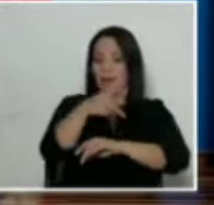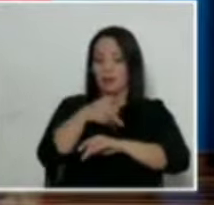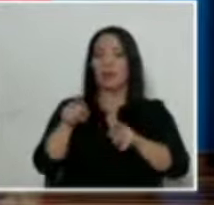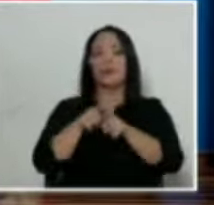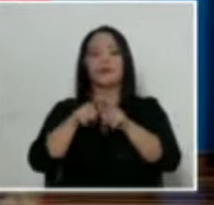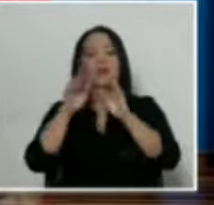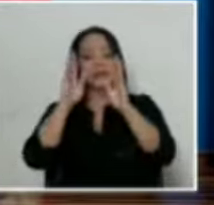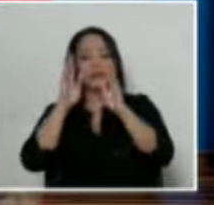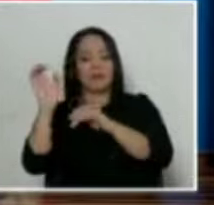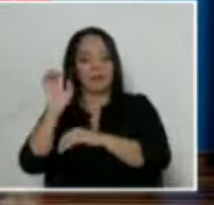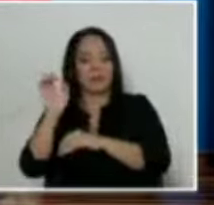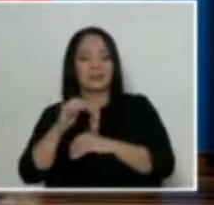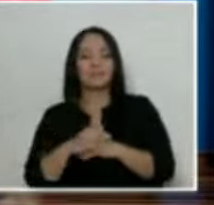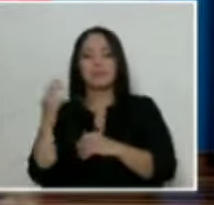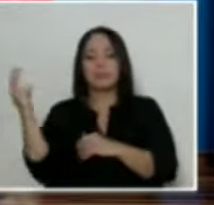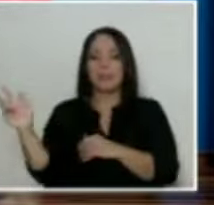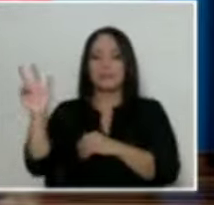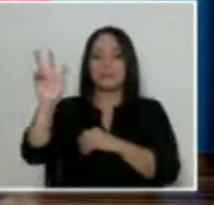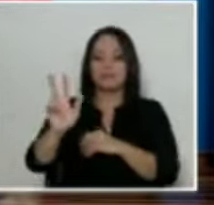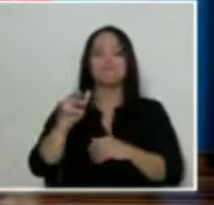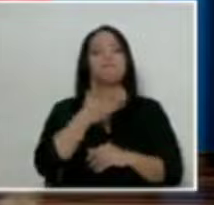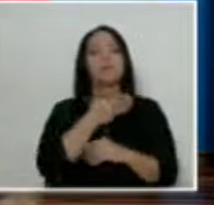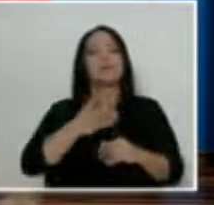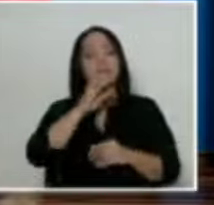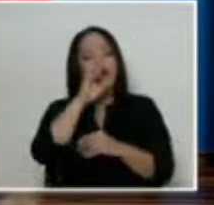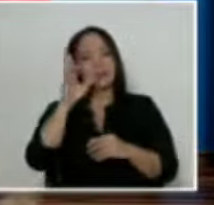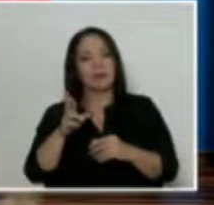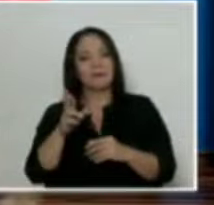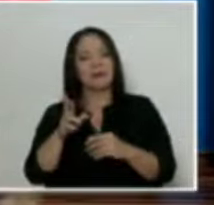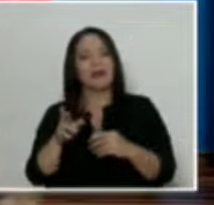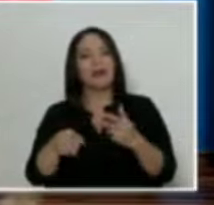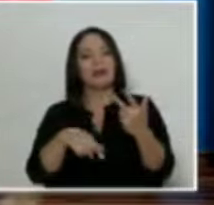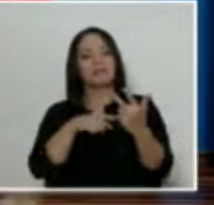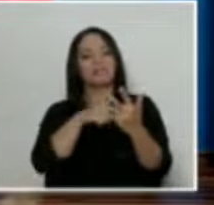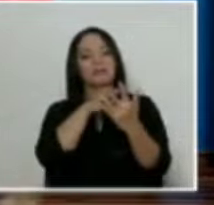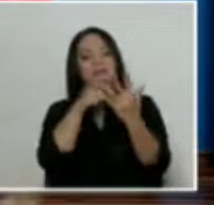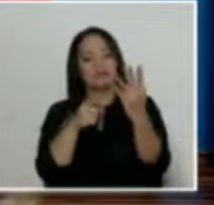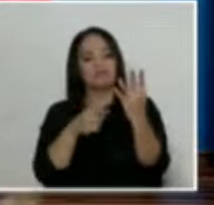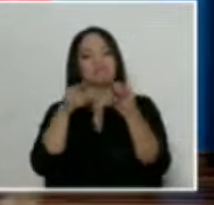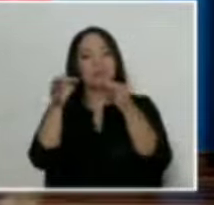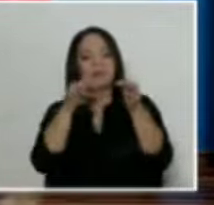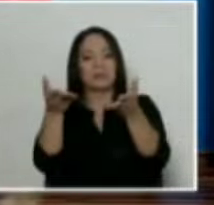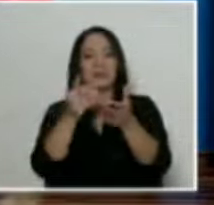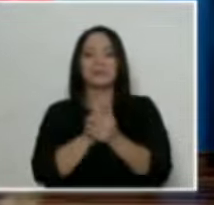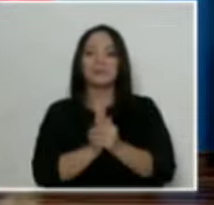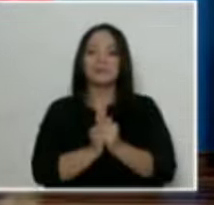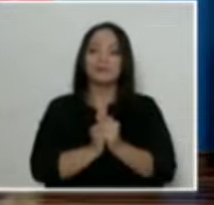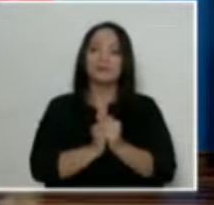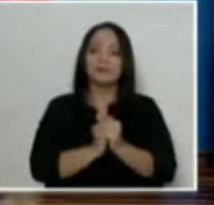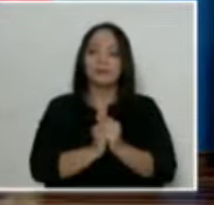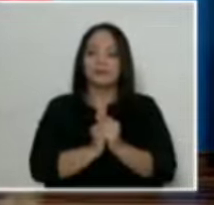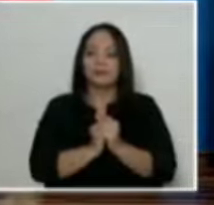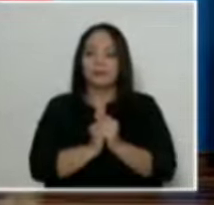Atención de Emergencias. El Presidente de la República y los jerarcas nos explica. Gracias, Ministro. Vean,